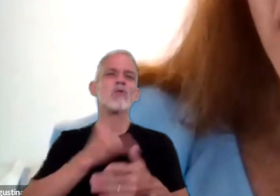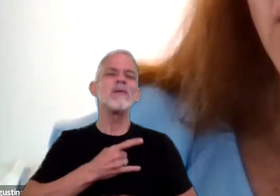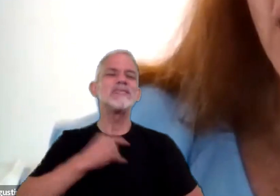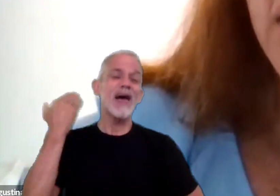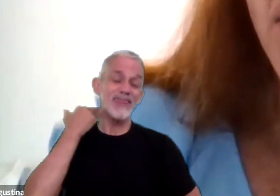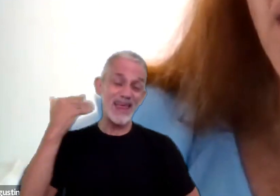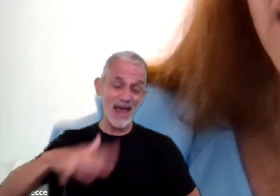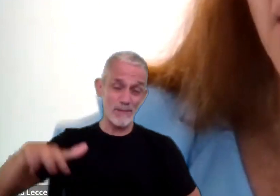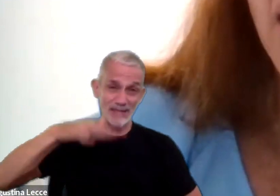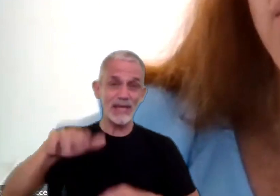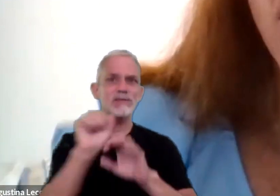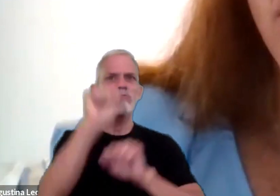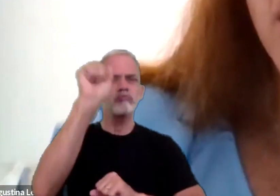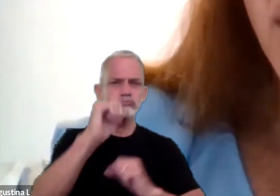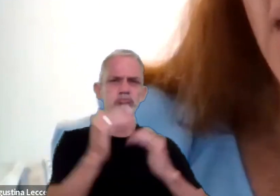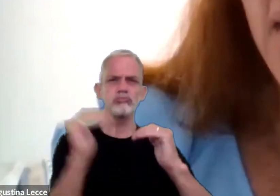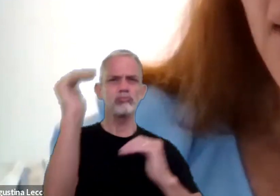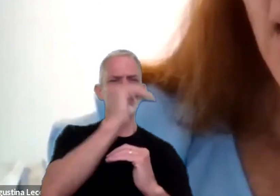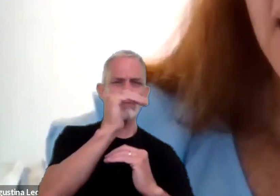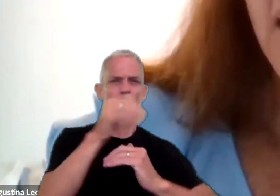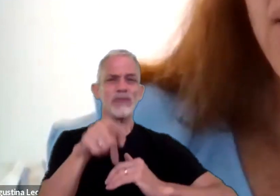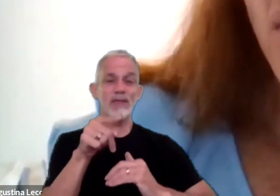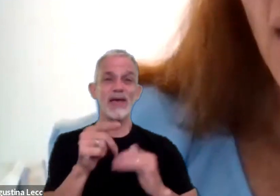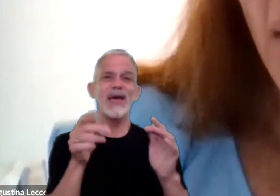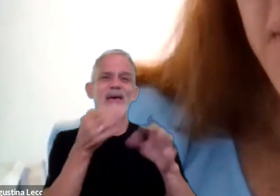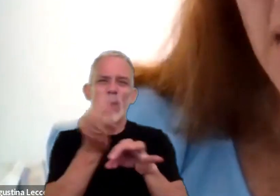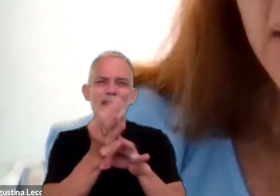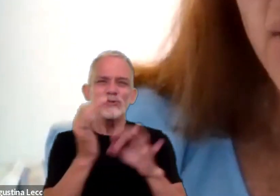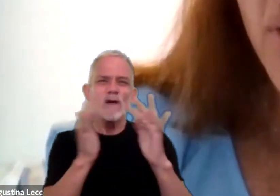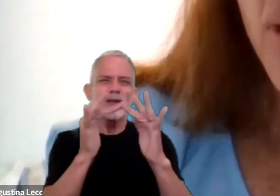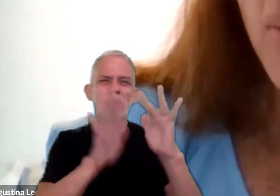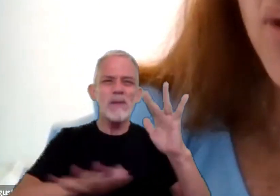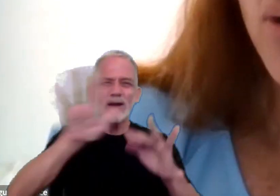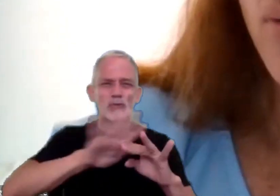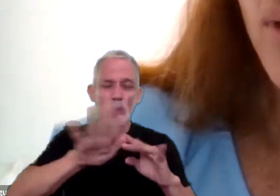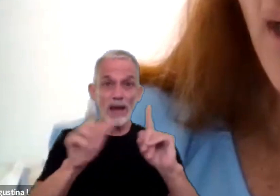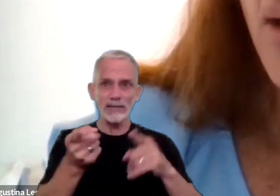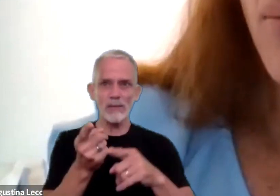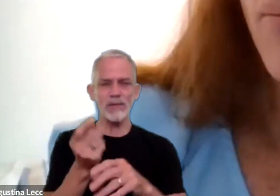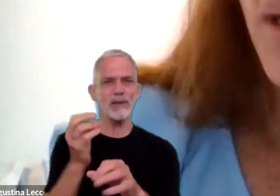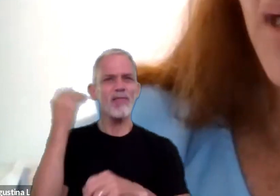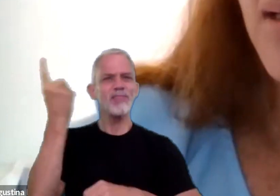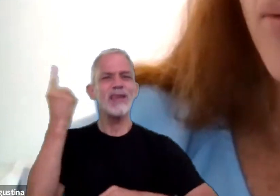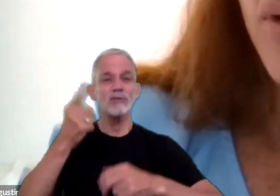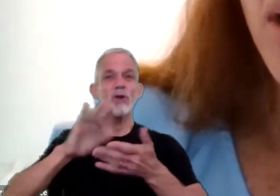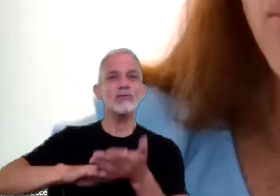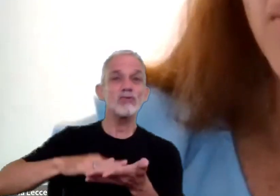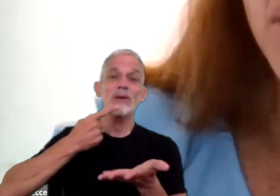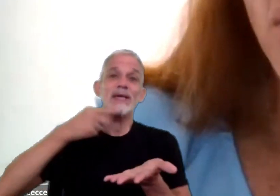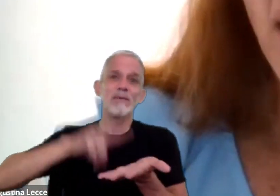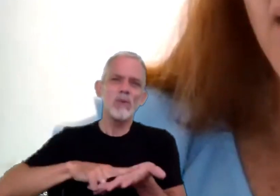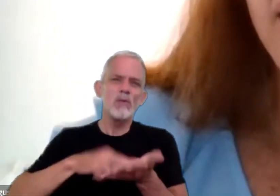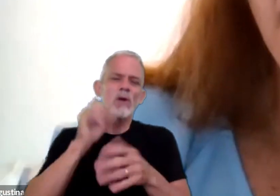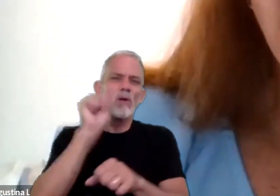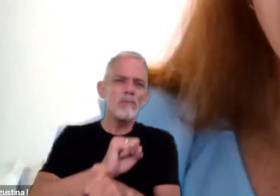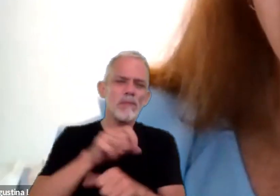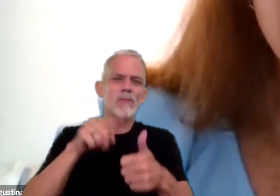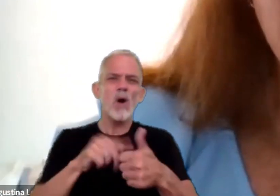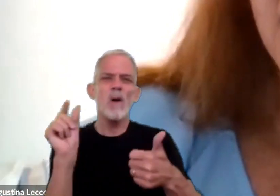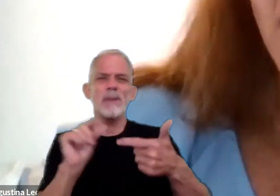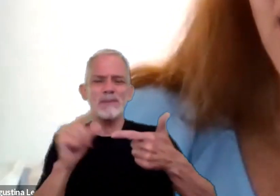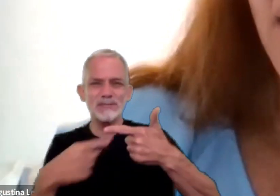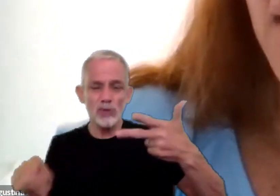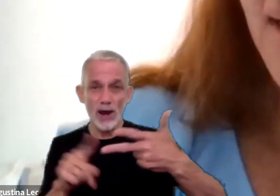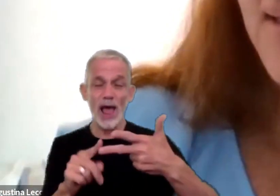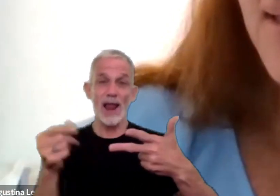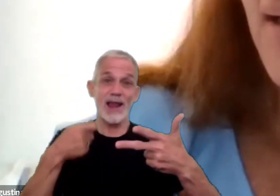Diplomatura en educación a través de entornos virtuales, directora de especialización de procedimiento tributario, penal tributario y previsional de la